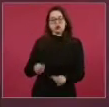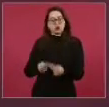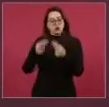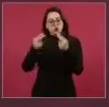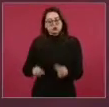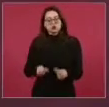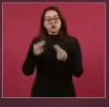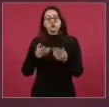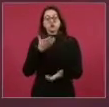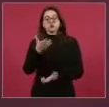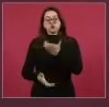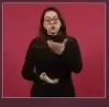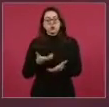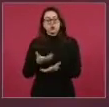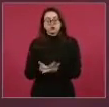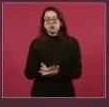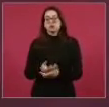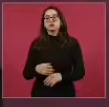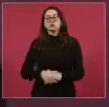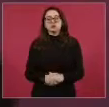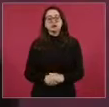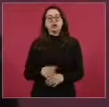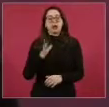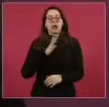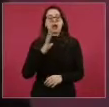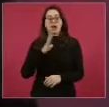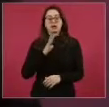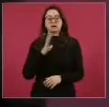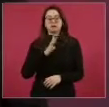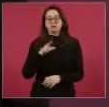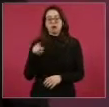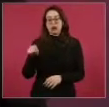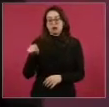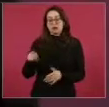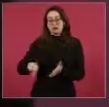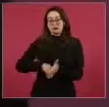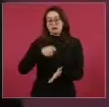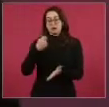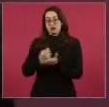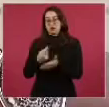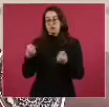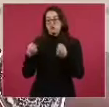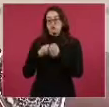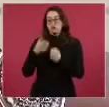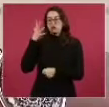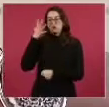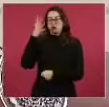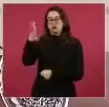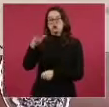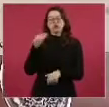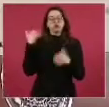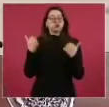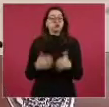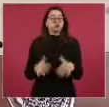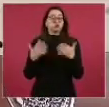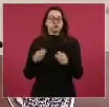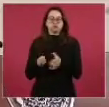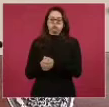esa frontera de Tamaulipas tiene muchísimo futuro, va a seguir creciendo,